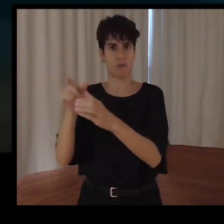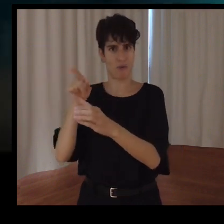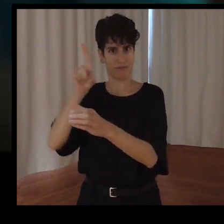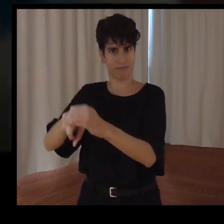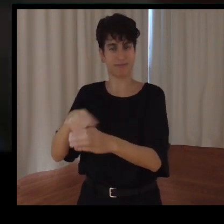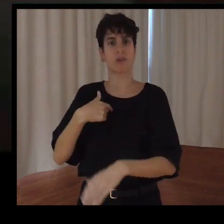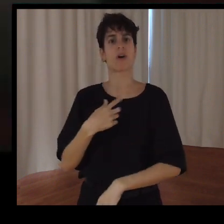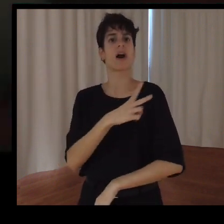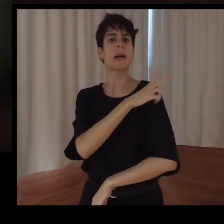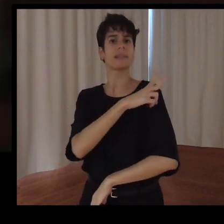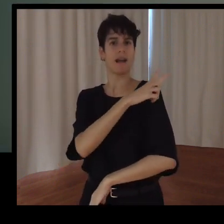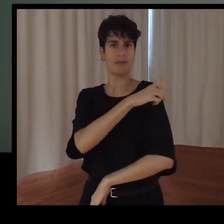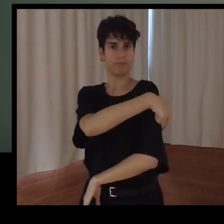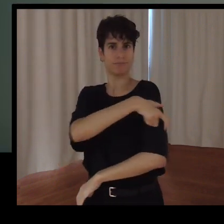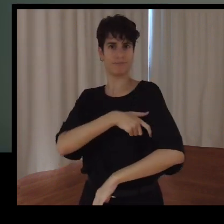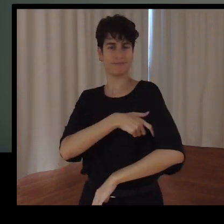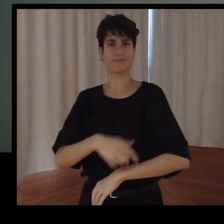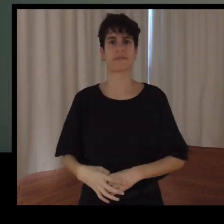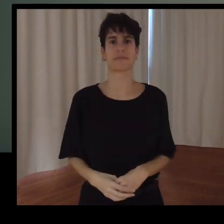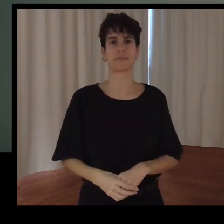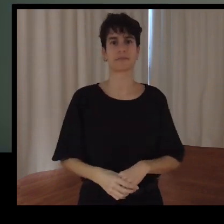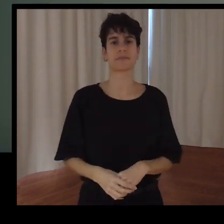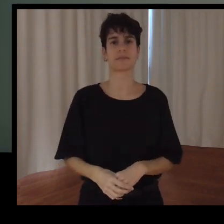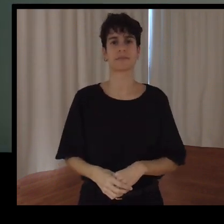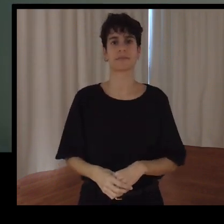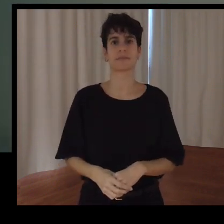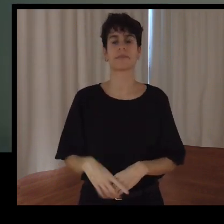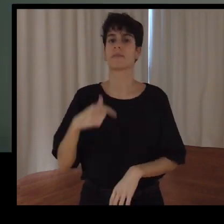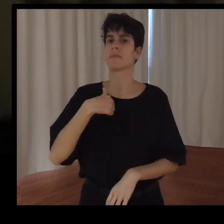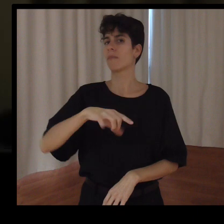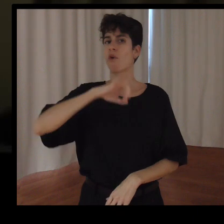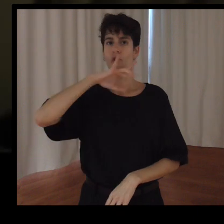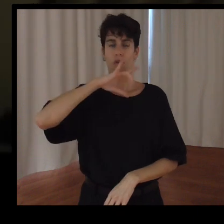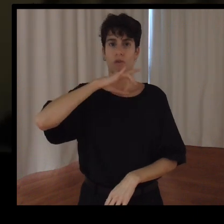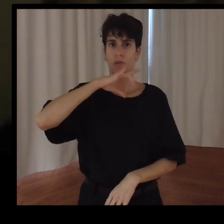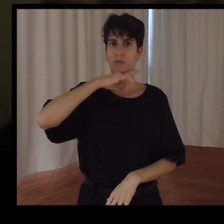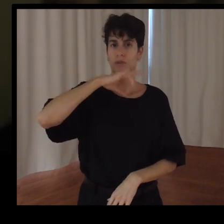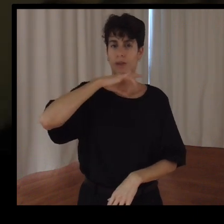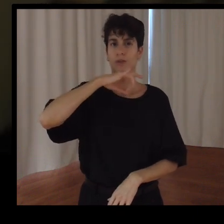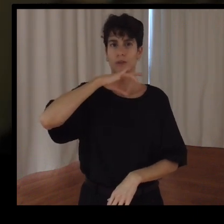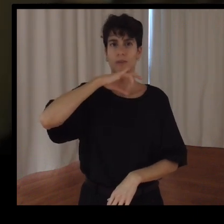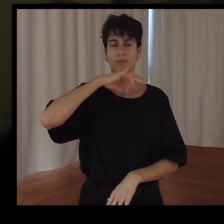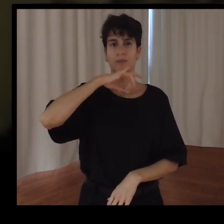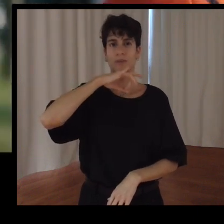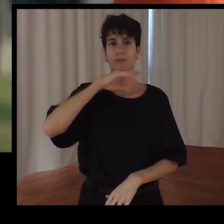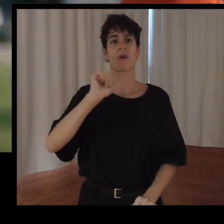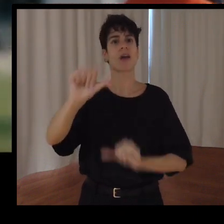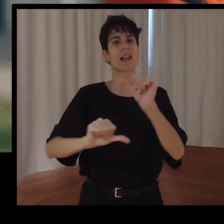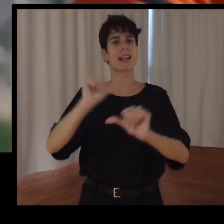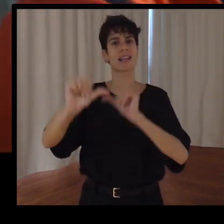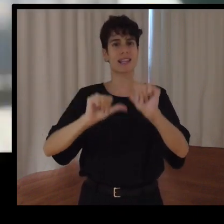Ignacio y estoy muy contento de pertenecer a la liga Genuin.